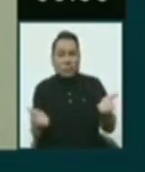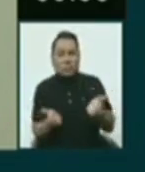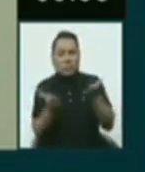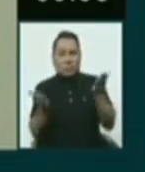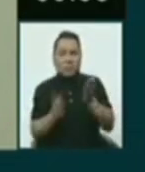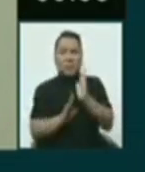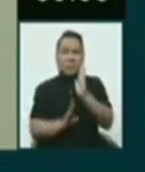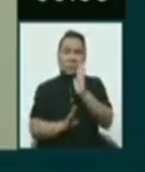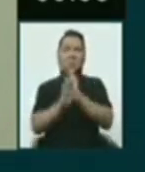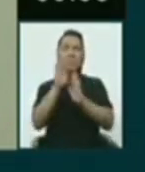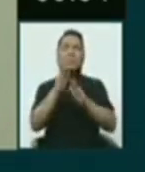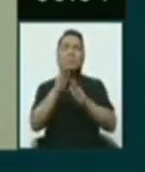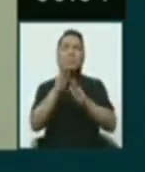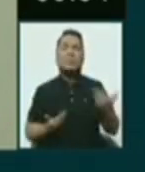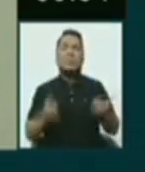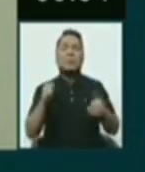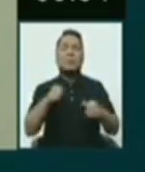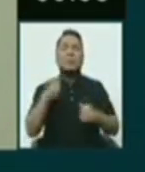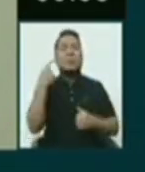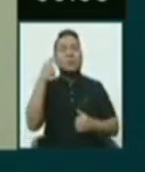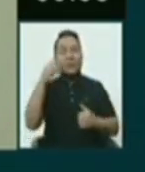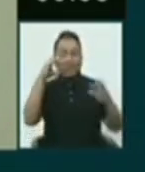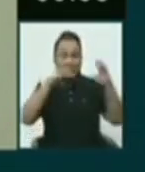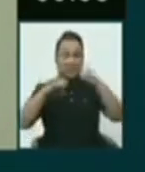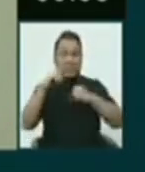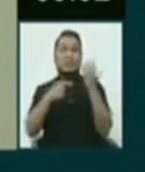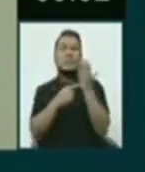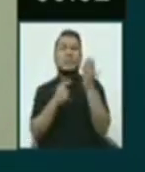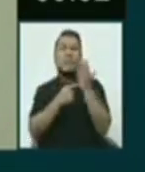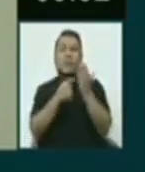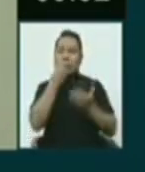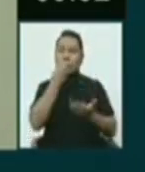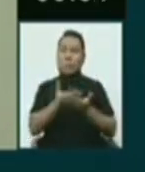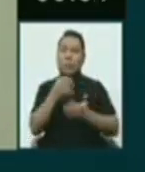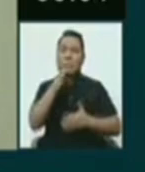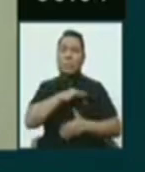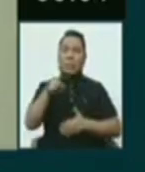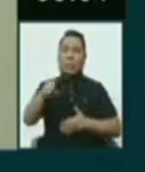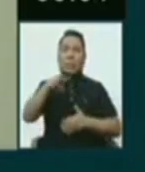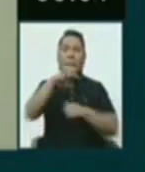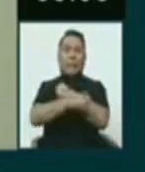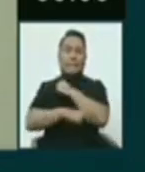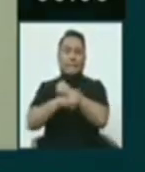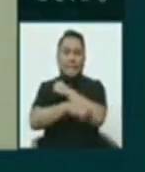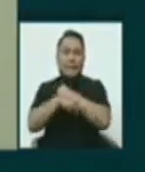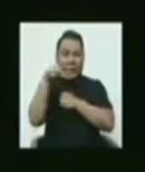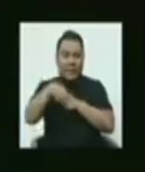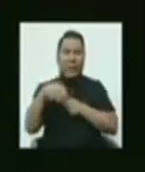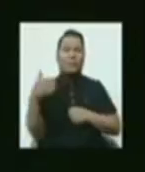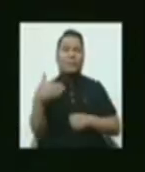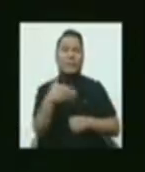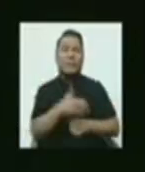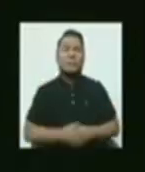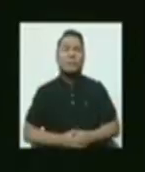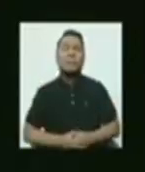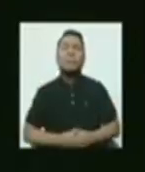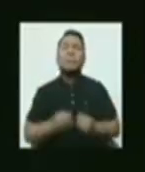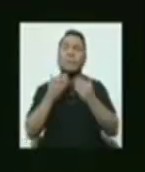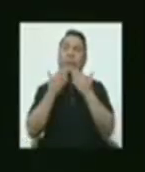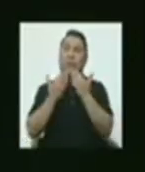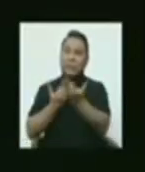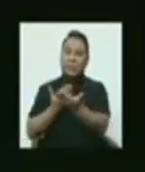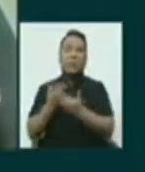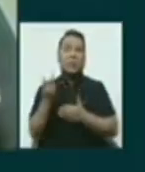el desarrollo, la ciencia y la tecnología para el bien del país. Eso es el FREPAP. Muchas gracias a ambos